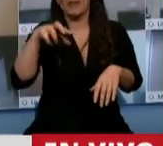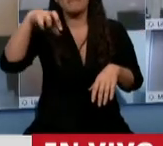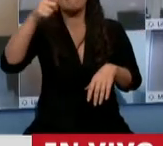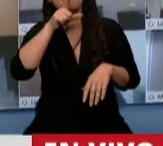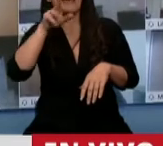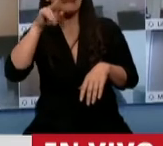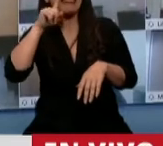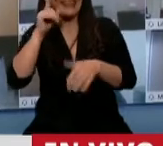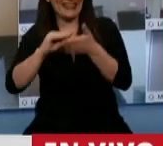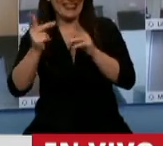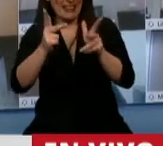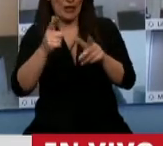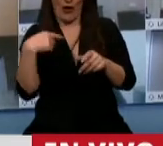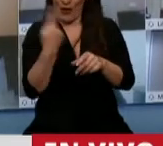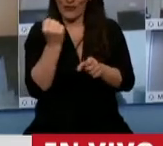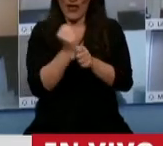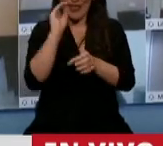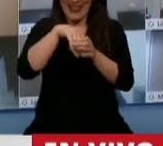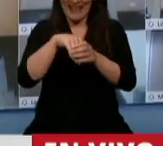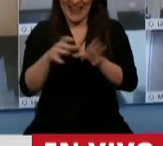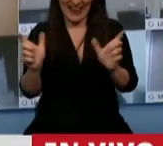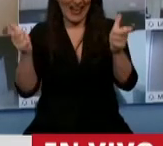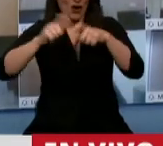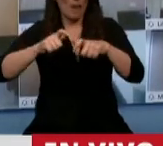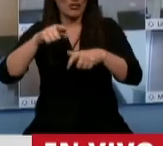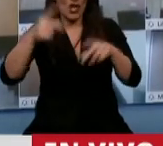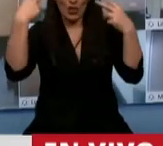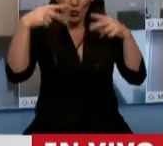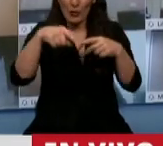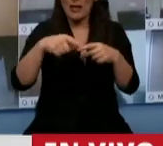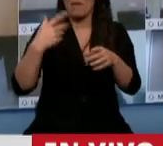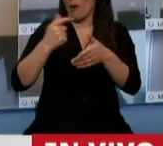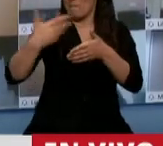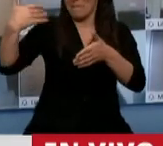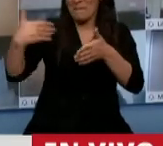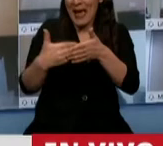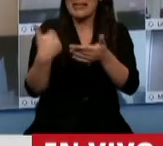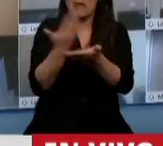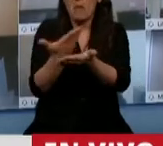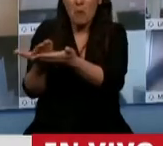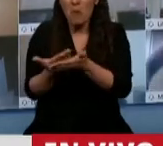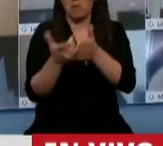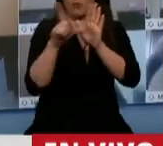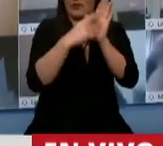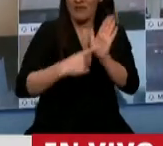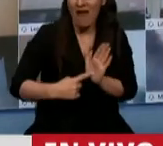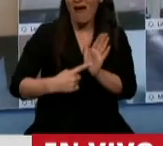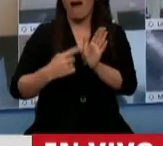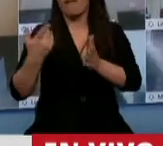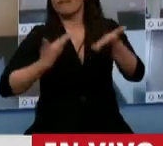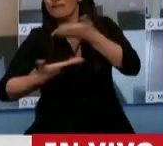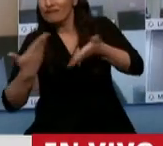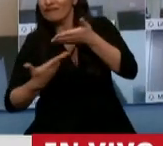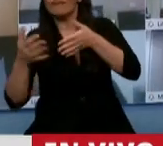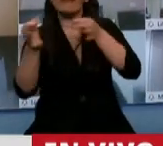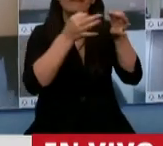legisladores que integramos la Comisión de Turismo venimos trabajando desde hace, digamos, meses en propuestas normativas y en un contacto y en un diálogo con